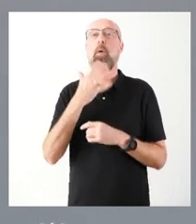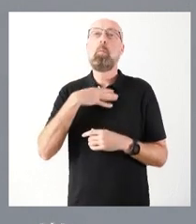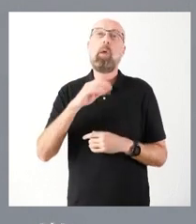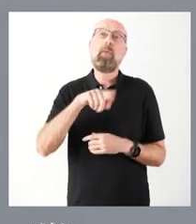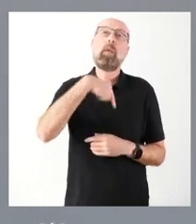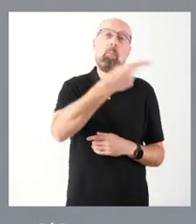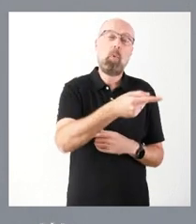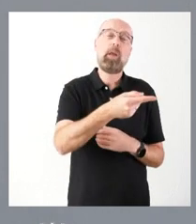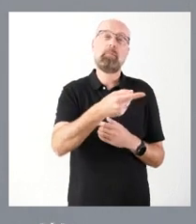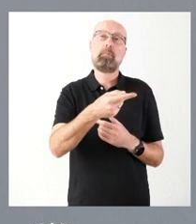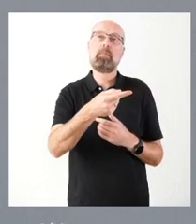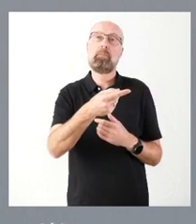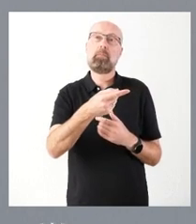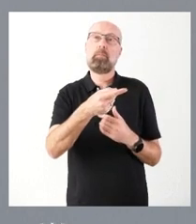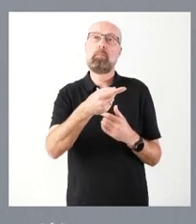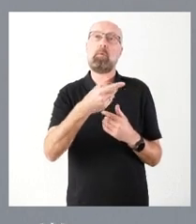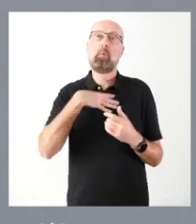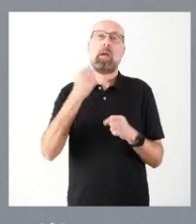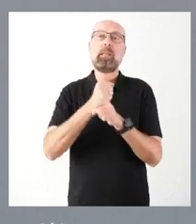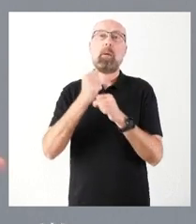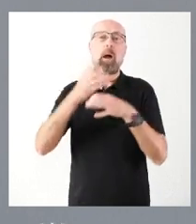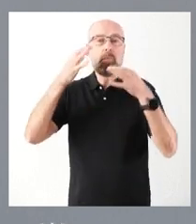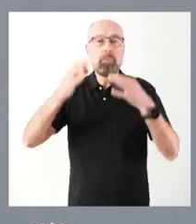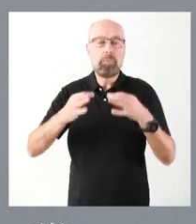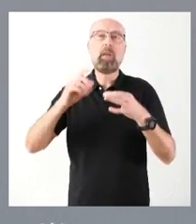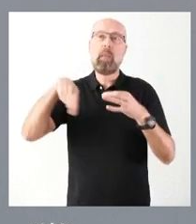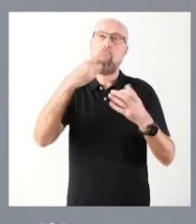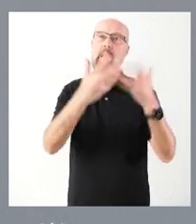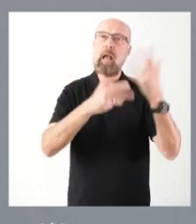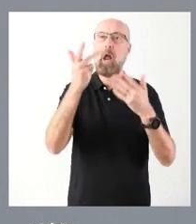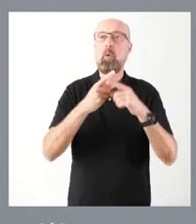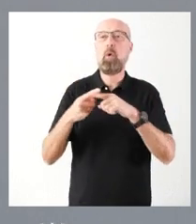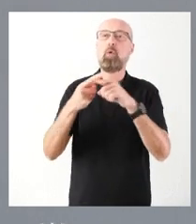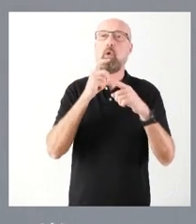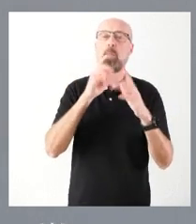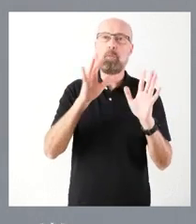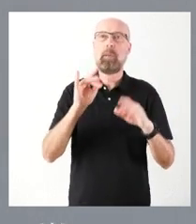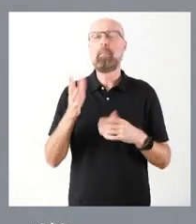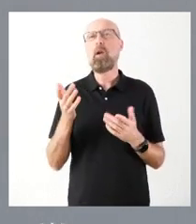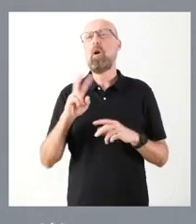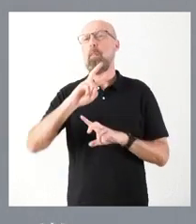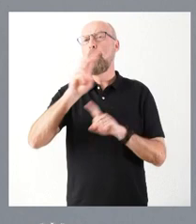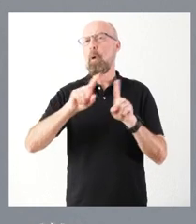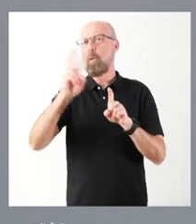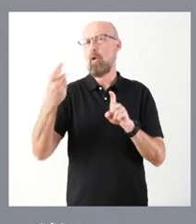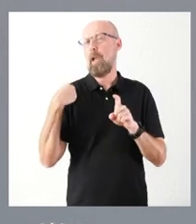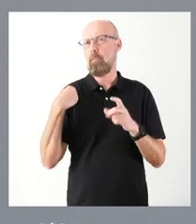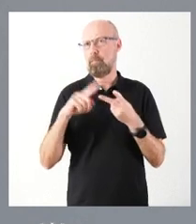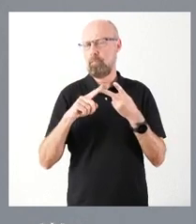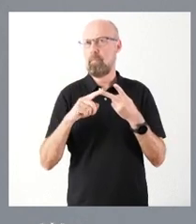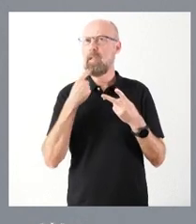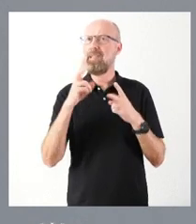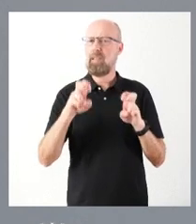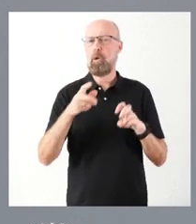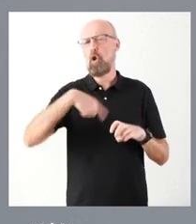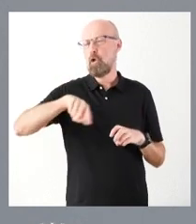hacer un cálculo en función de cuál ha sido el trabajo definitivo. Y la siguiente cuestión que usted plantea, nosotros vamos a defender siempre los intereses de Castilla y León. Sabe usted